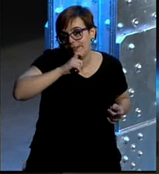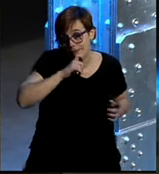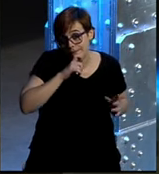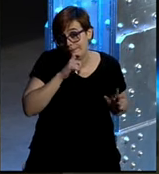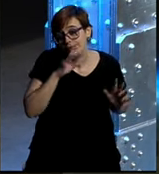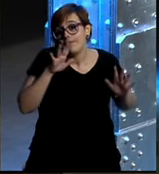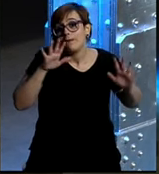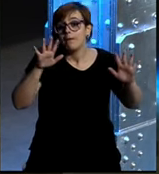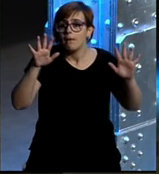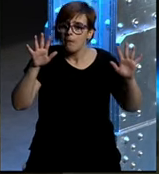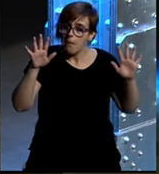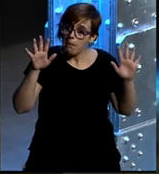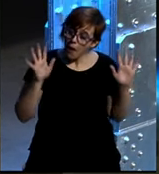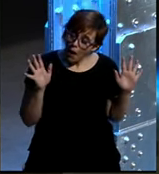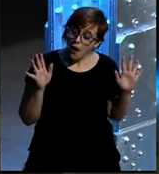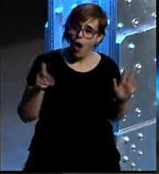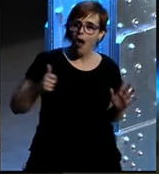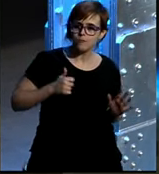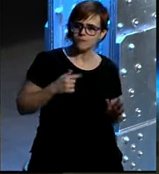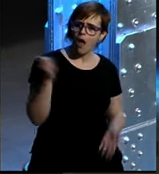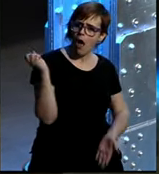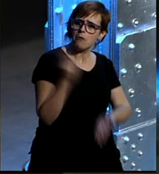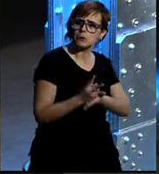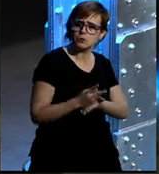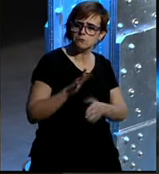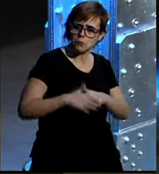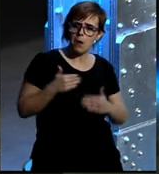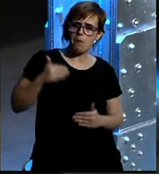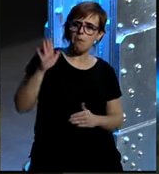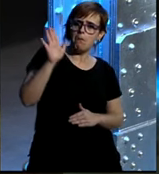pero quizás es el momento también precisamente por eso de arriesgarse y dar un paso al frente